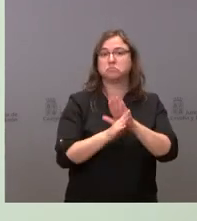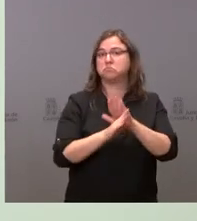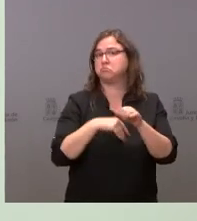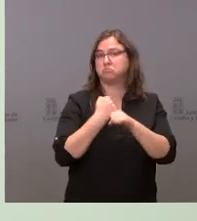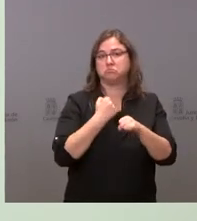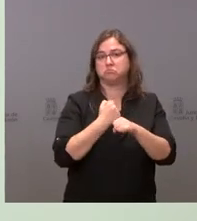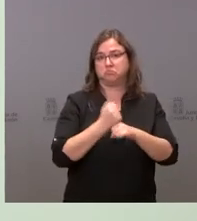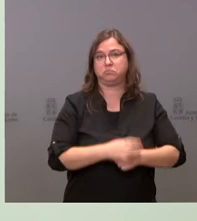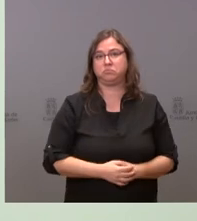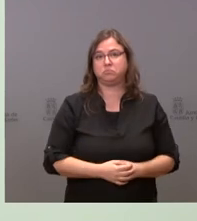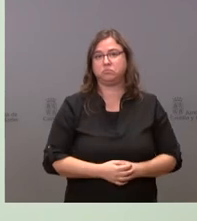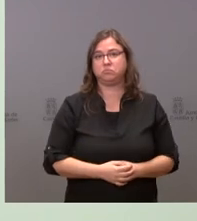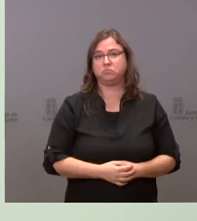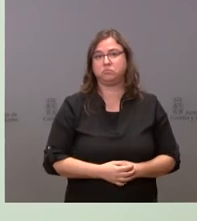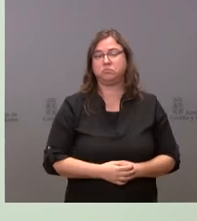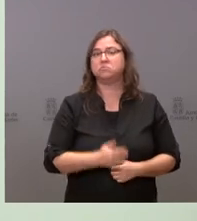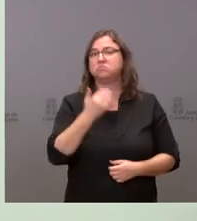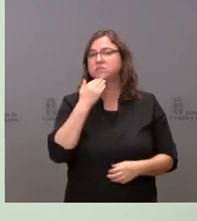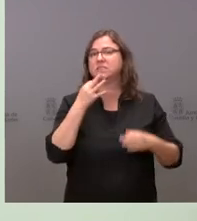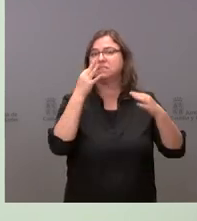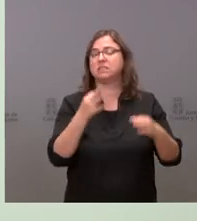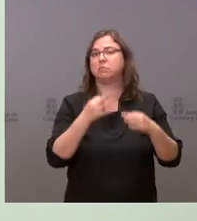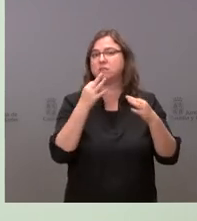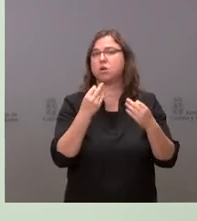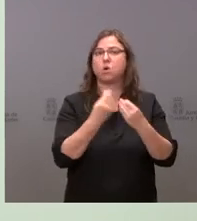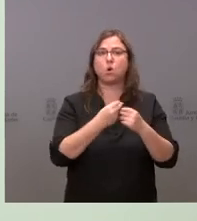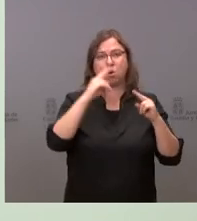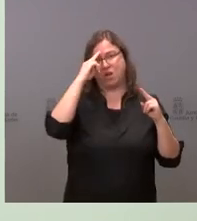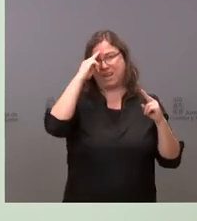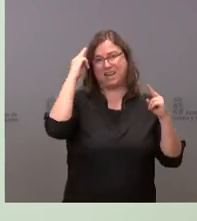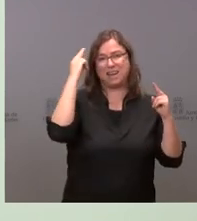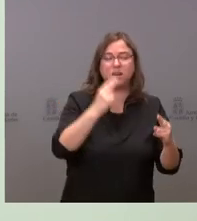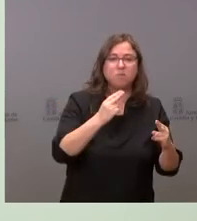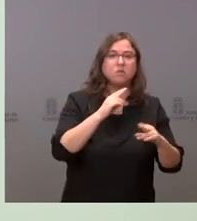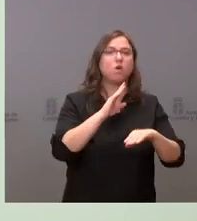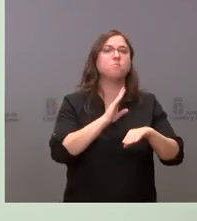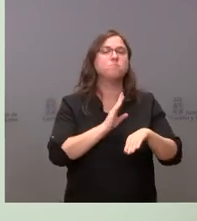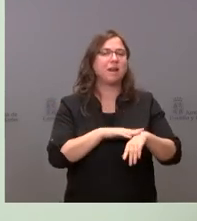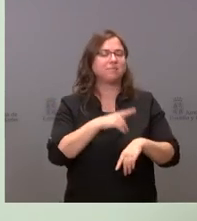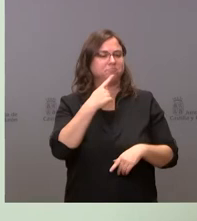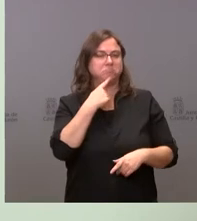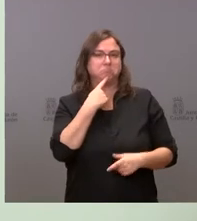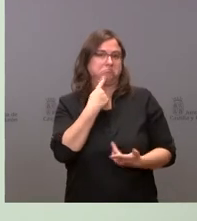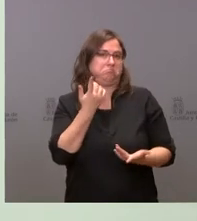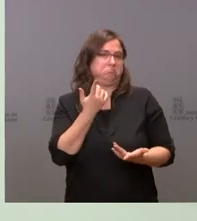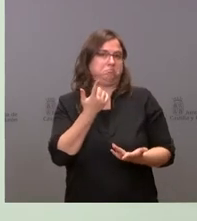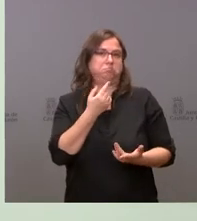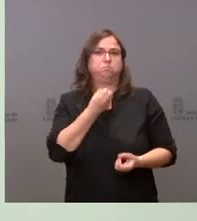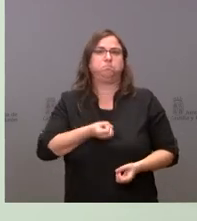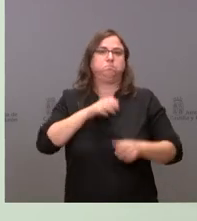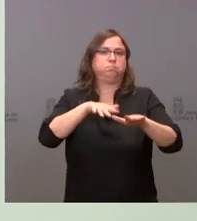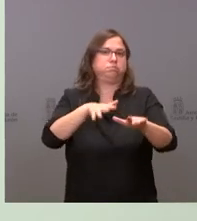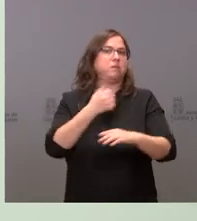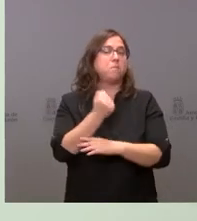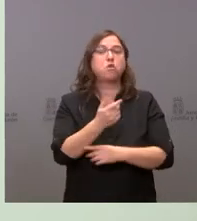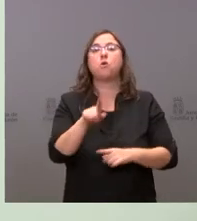tanto lo vemos siempre desde el respeto a quien quiera manifestarse pero agradecemos el apoyo que